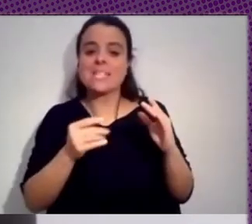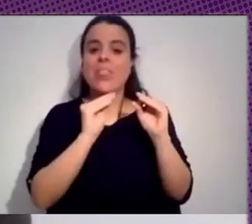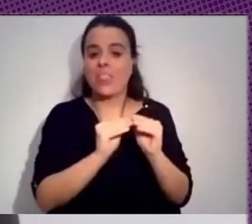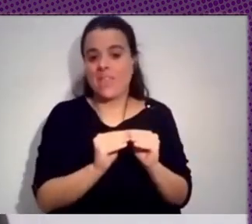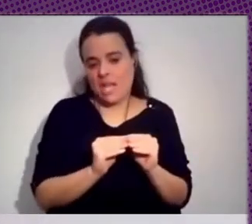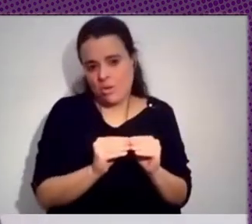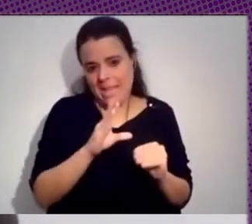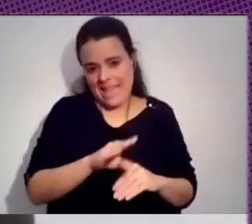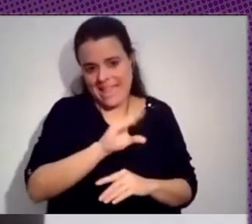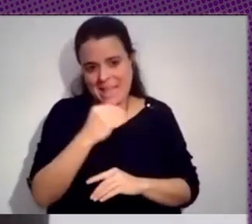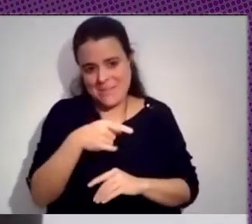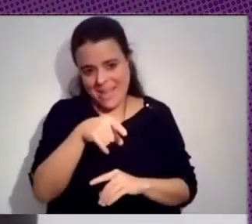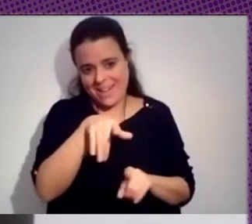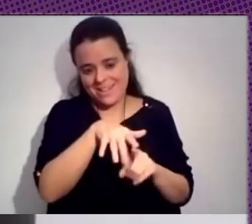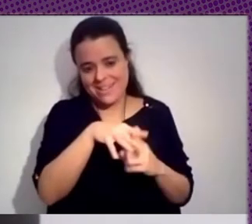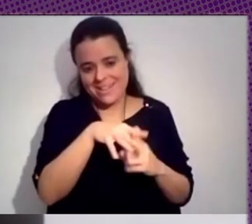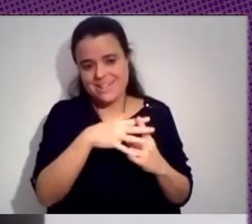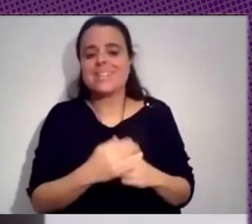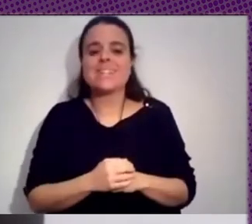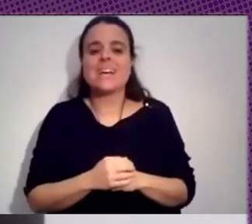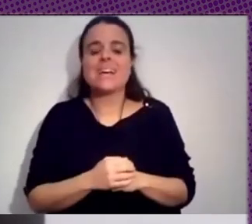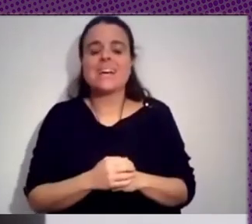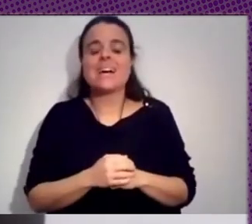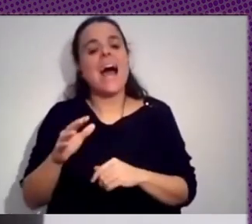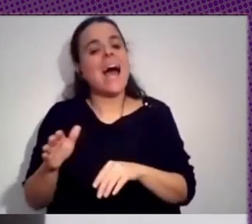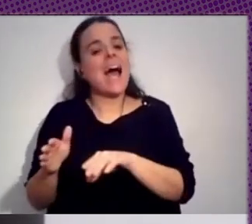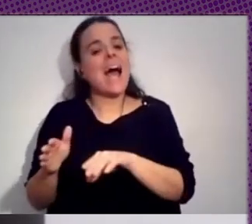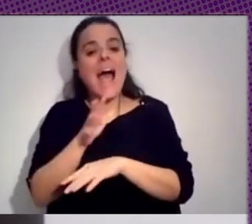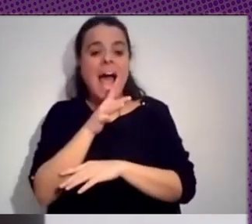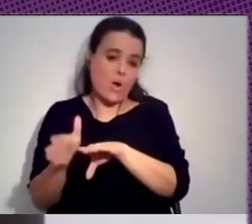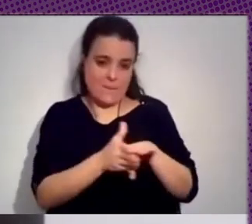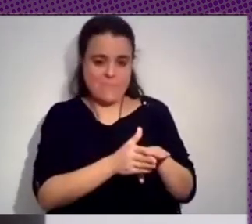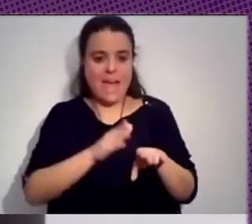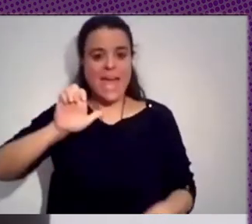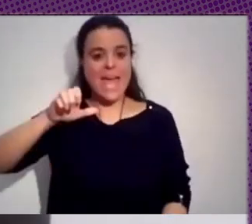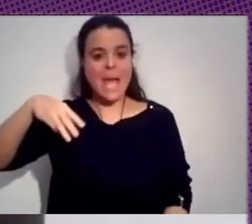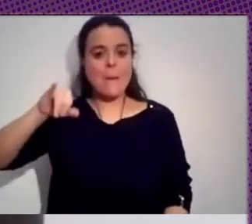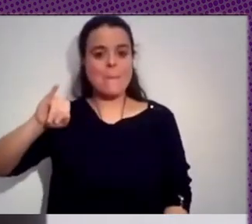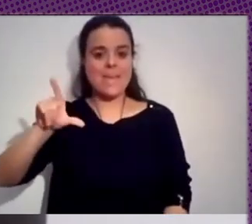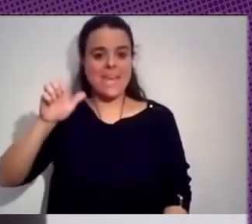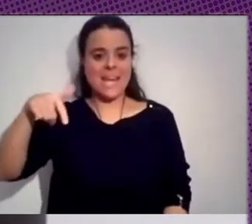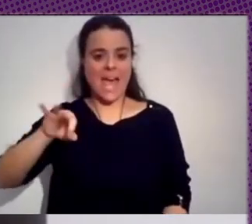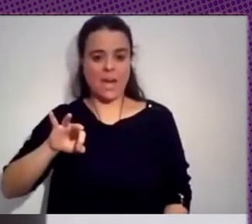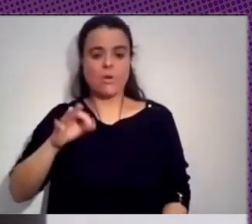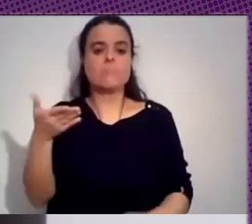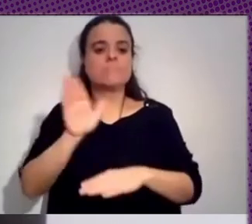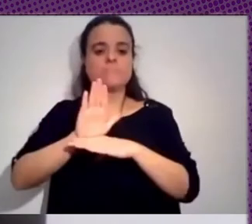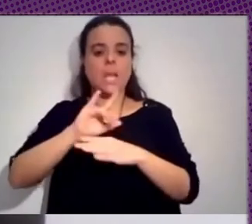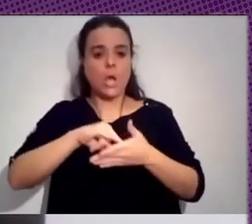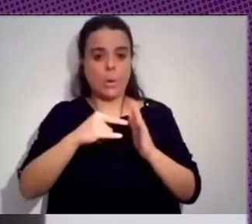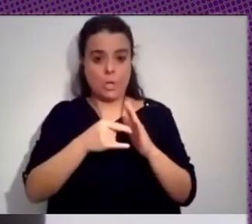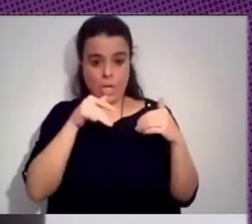Y luego, por otra parte, Emiliano nos va a presentar un poco el proyecto en el que estamos, que, bueno, es una plataforma,